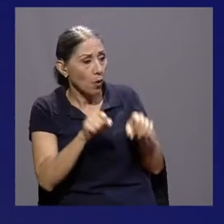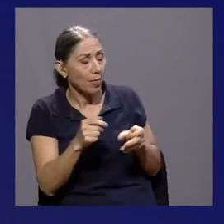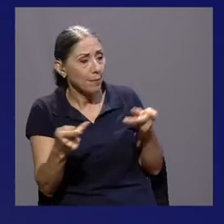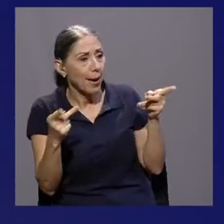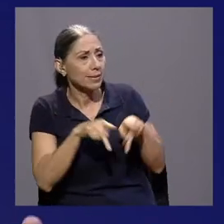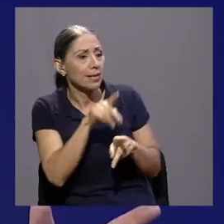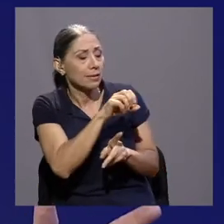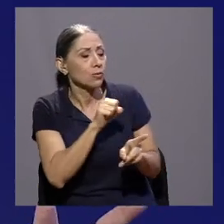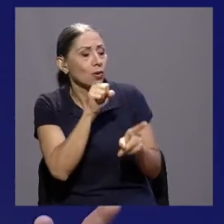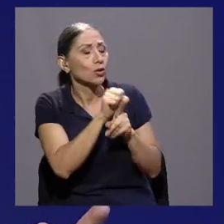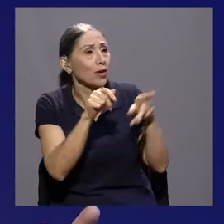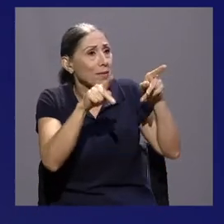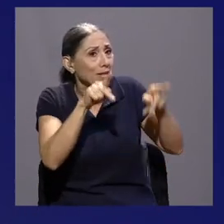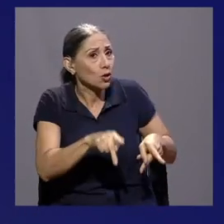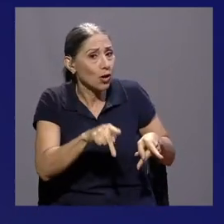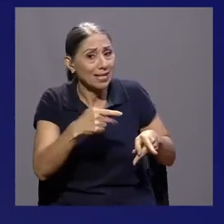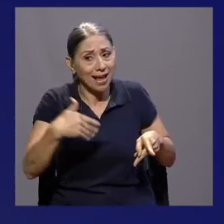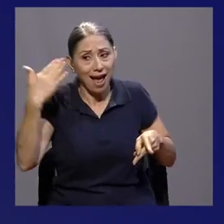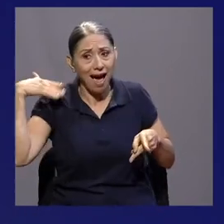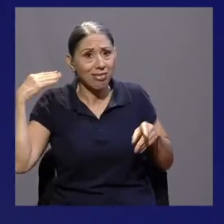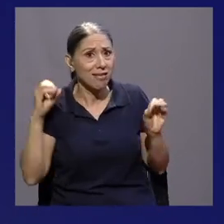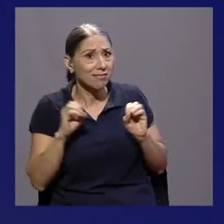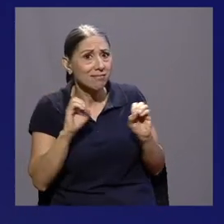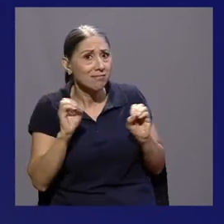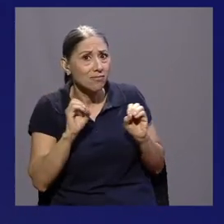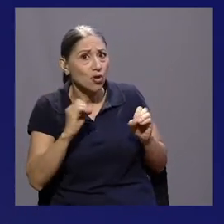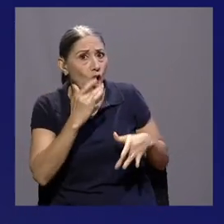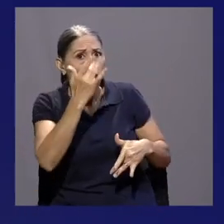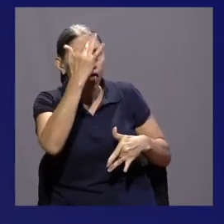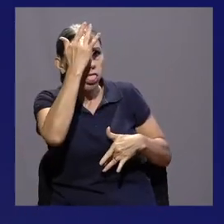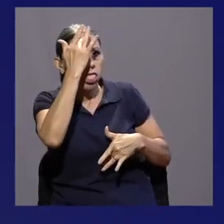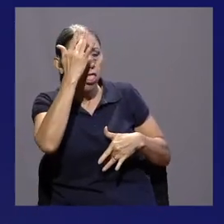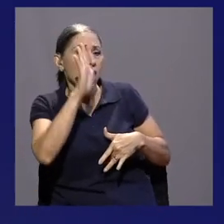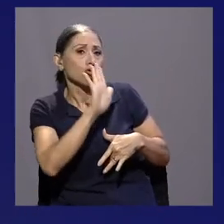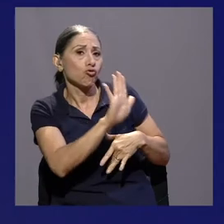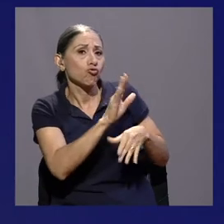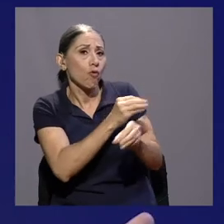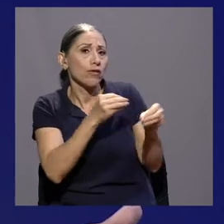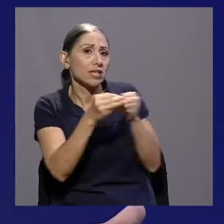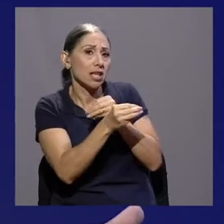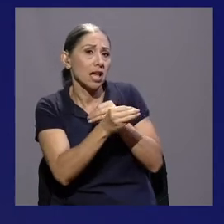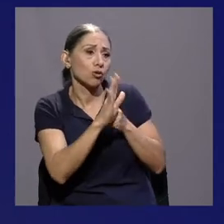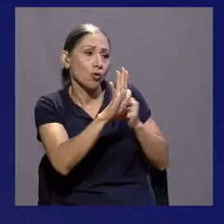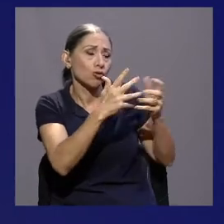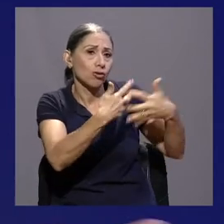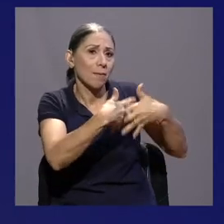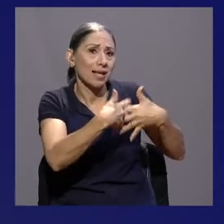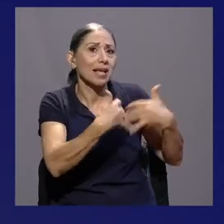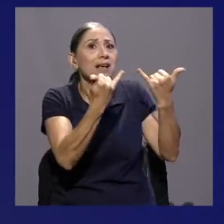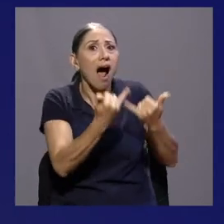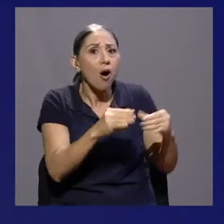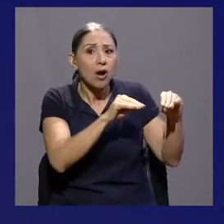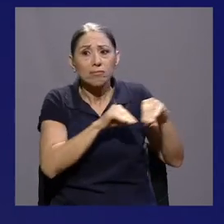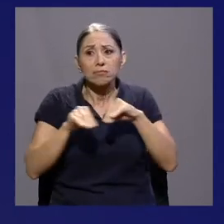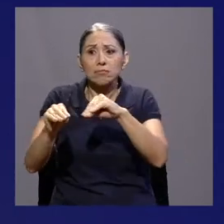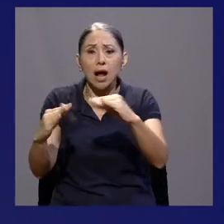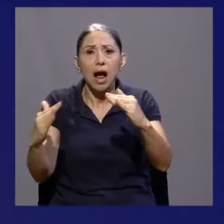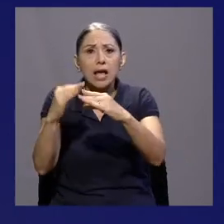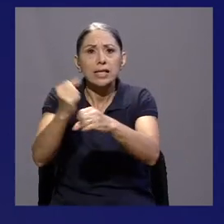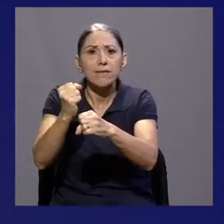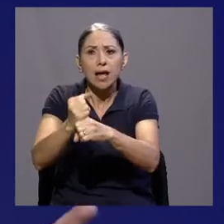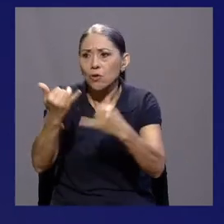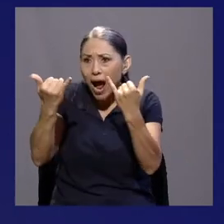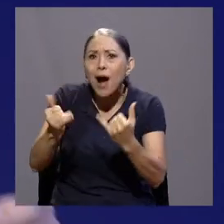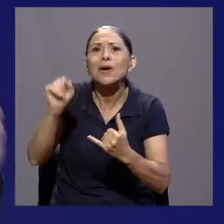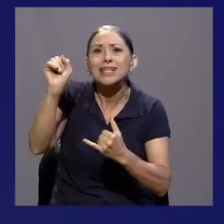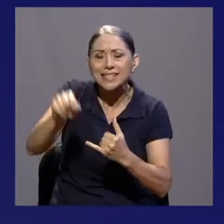personas que no tenían esta condición cuando estaban en sus oficinas o en sus lugares de trabajo, y ahora sí, los están presentando en